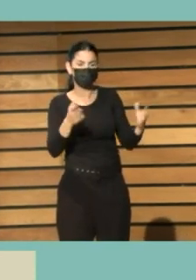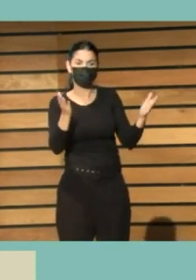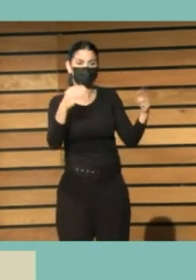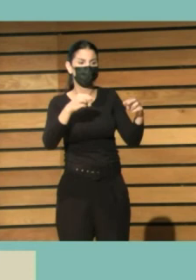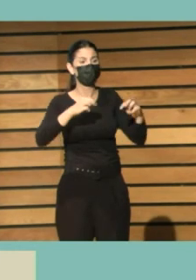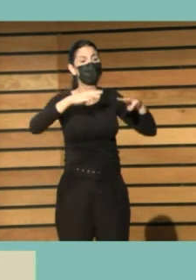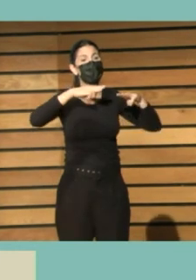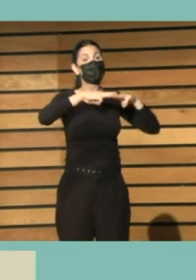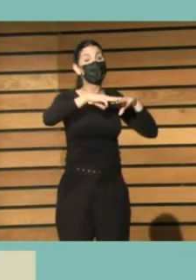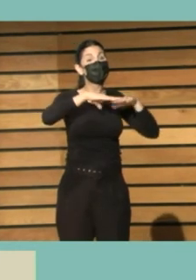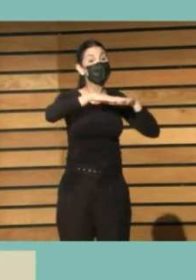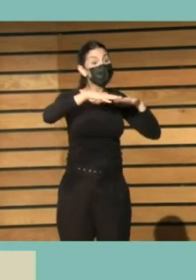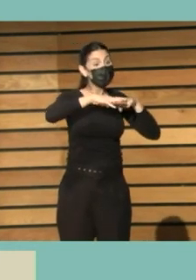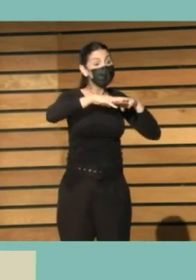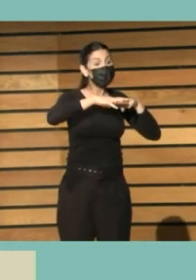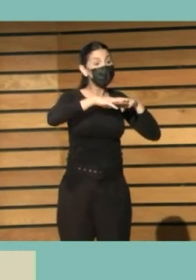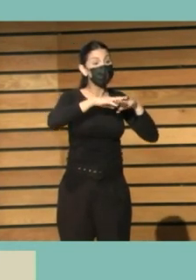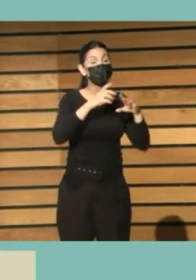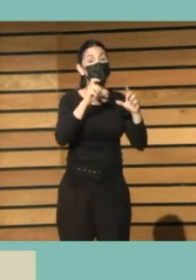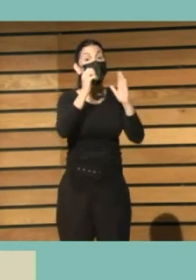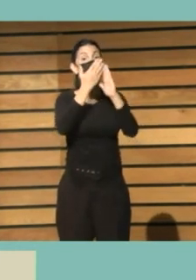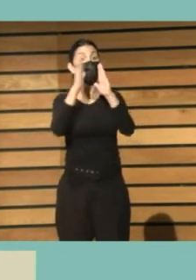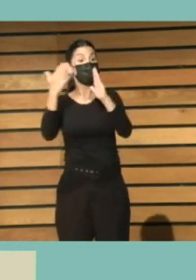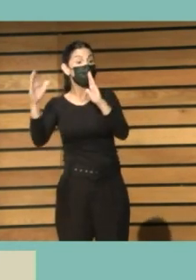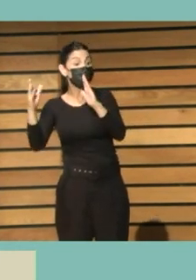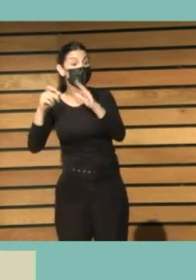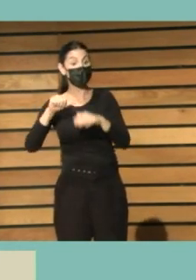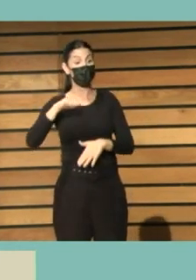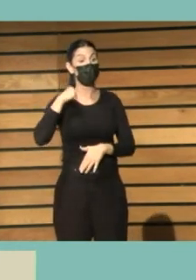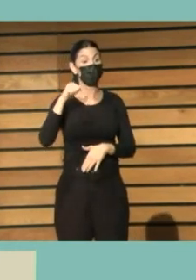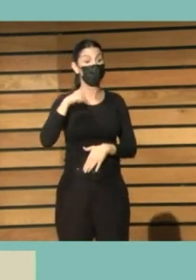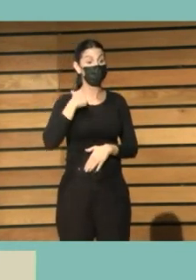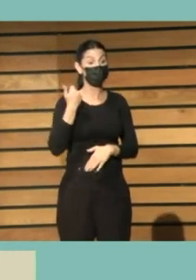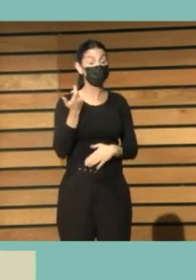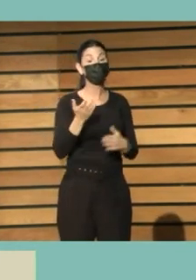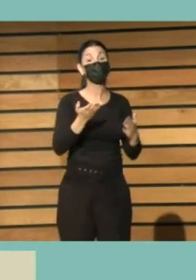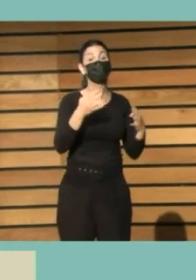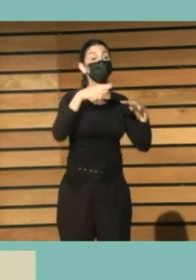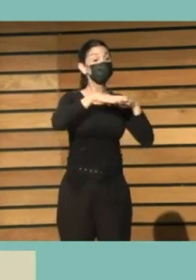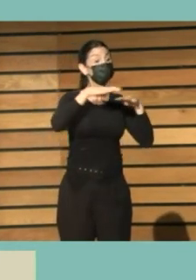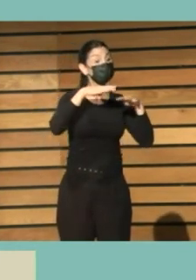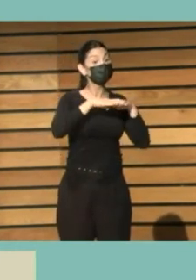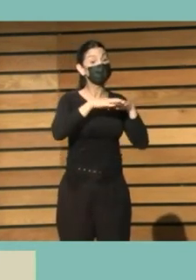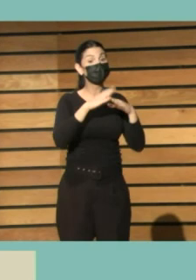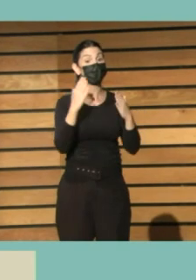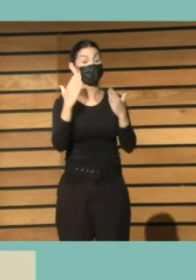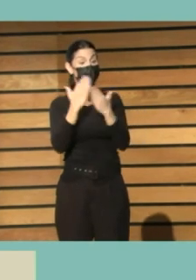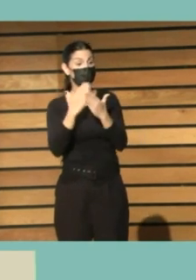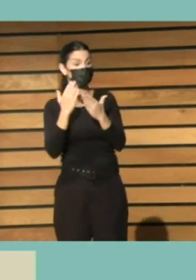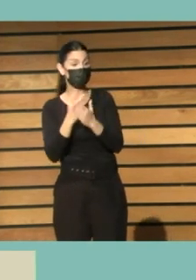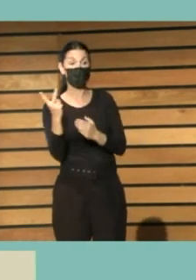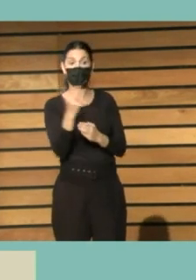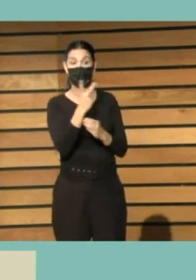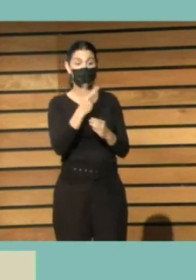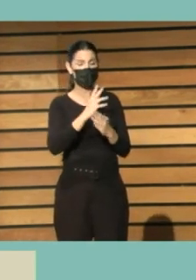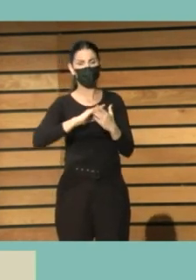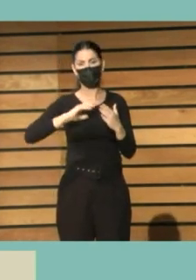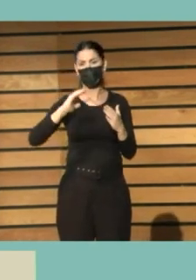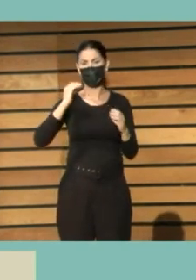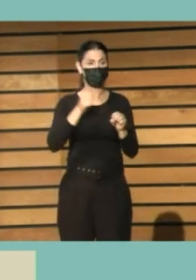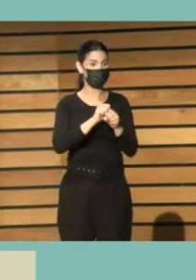redes de bibliotecas hospitalarias y las redes de bibliotecas escolares ambas han sufrido mucho en la pandemia porque